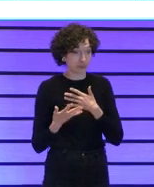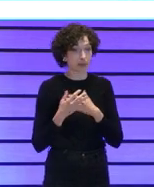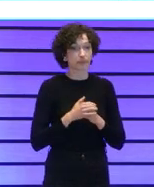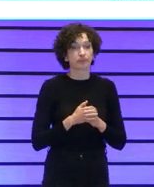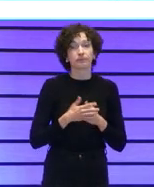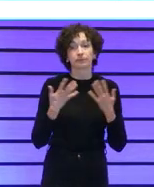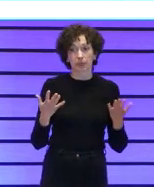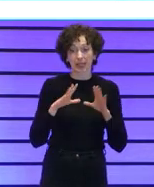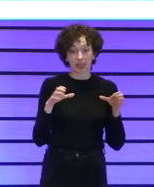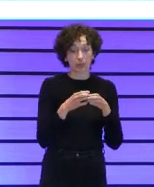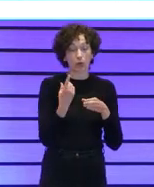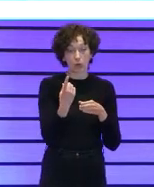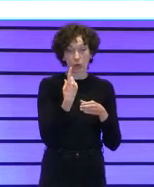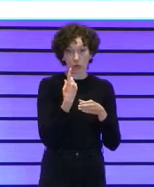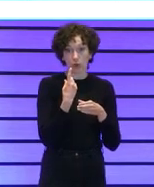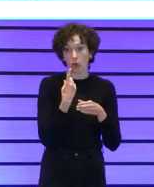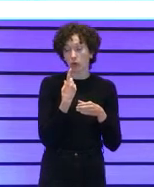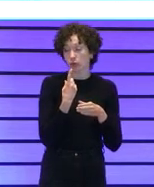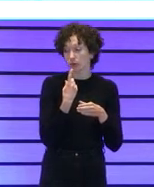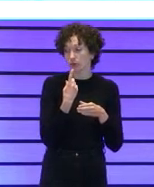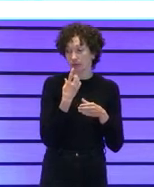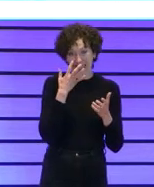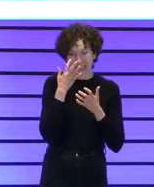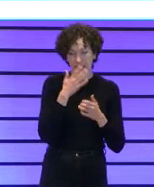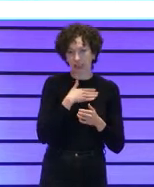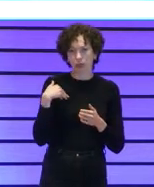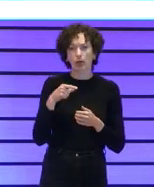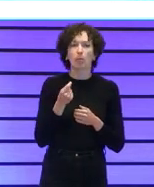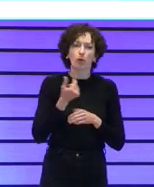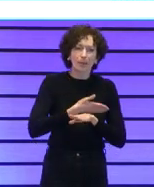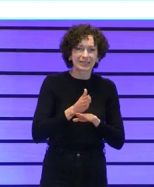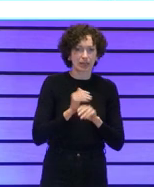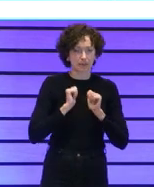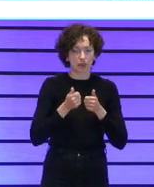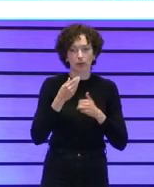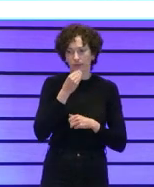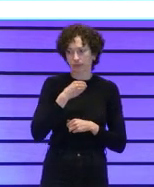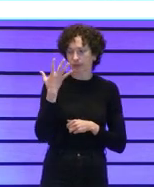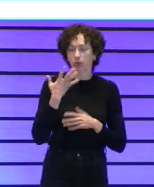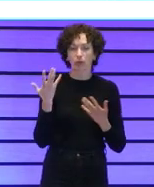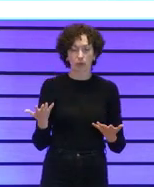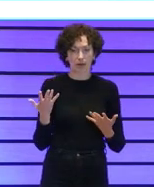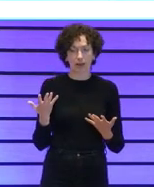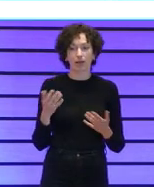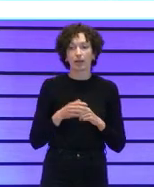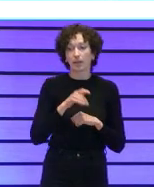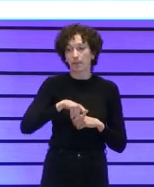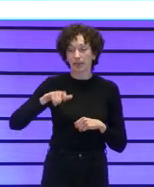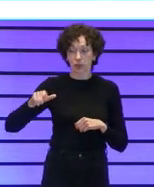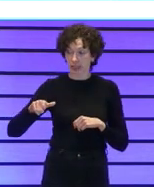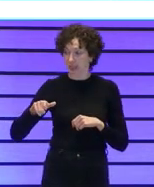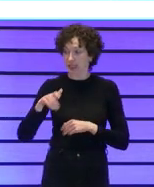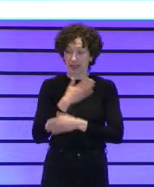destacar uno de los equipos que se incorporó un poquito más tarde pero que ha sido fantástico que es la representación de las personas